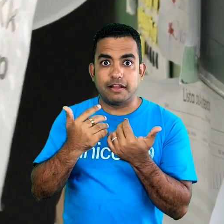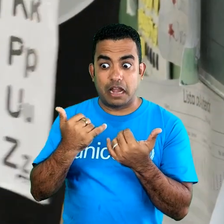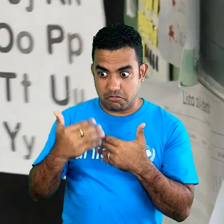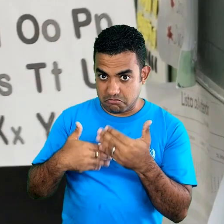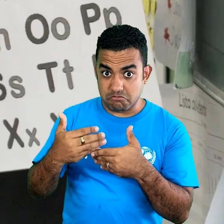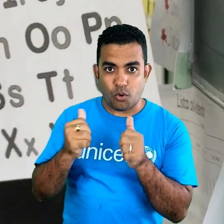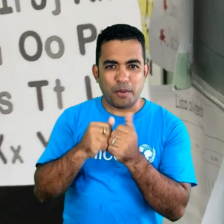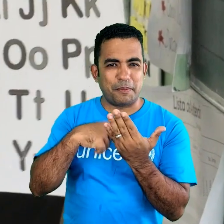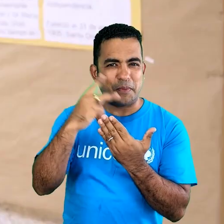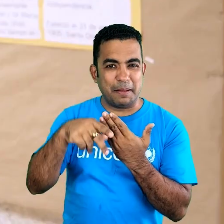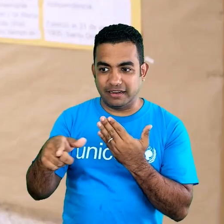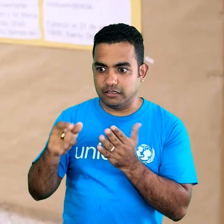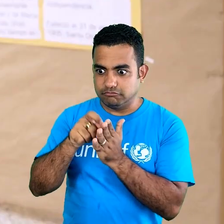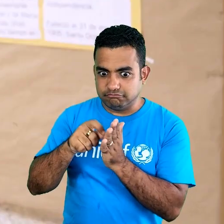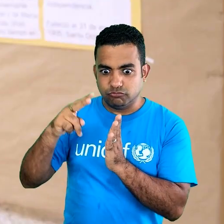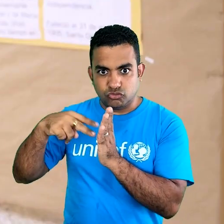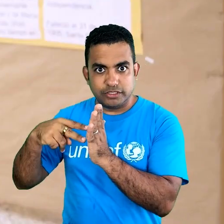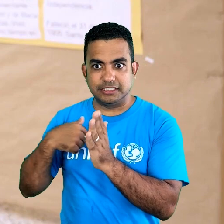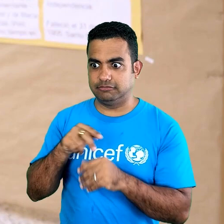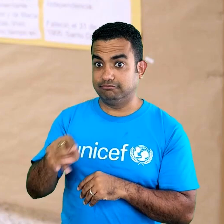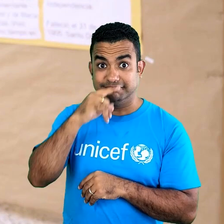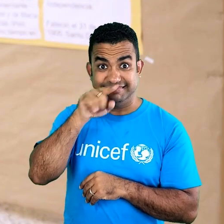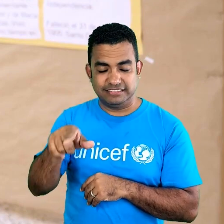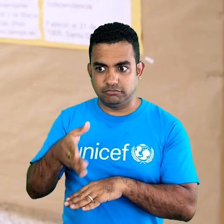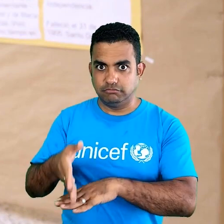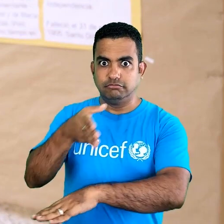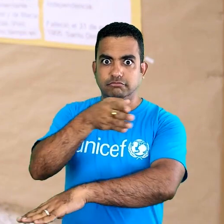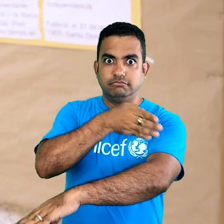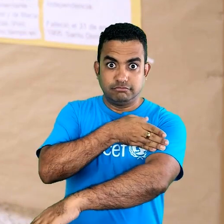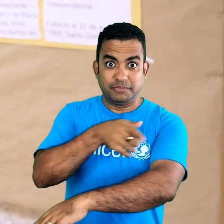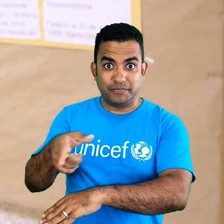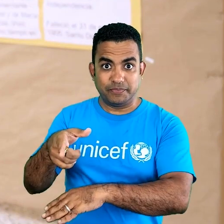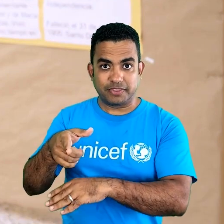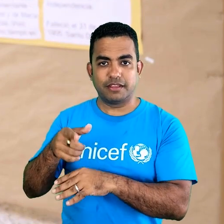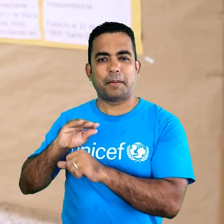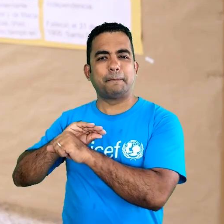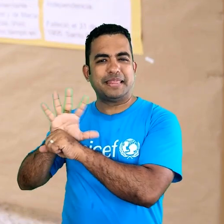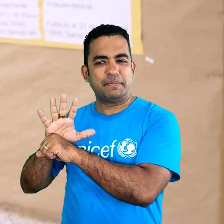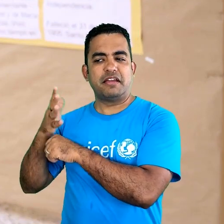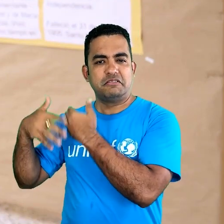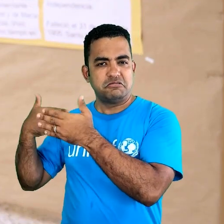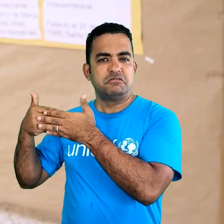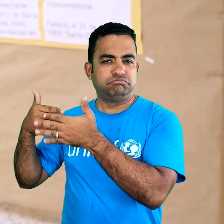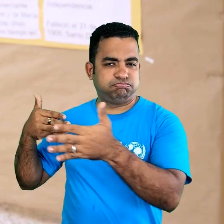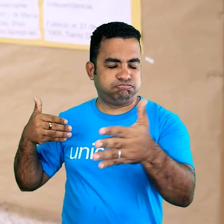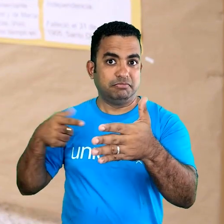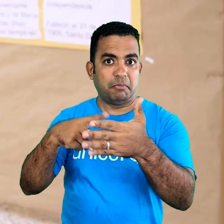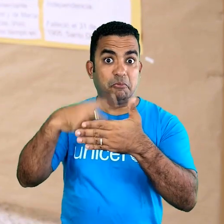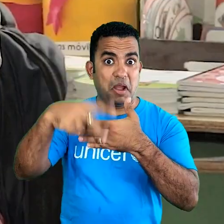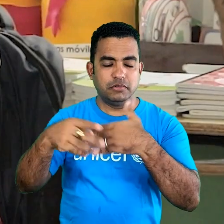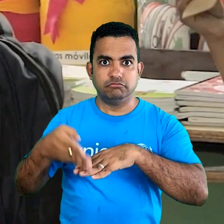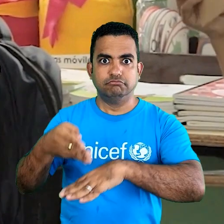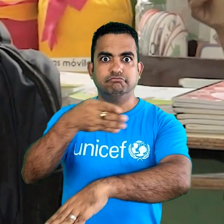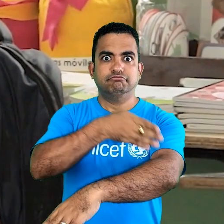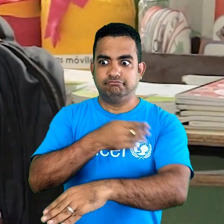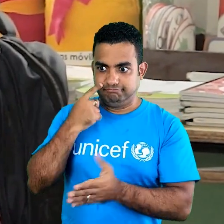fue un poquito de inestabilidad en cuanto a la lectura, a la escritura. El niño vino avanzando, fue después que salimos de pandemia que empezamos con el